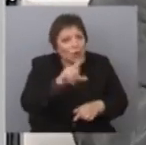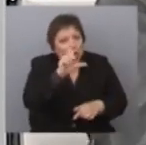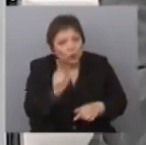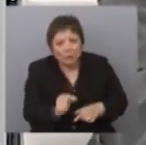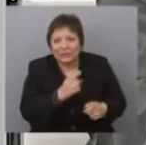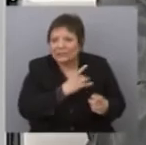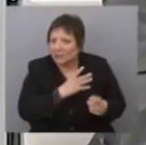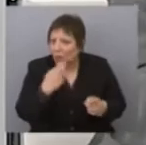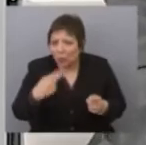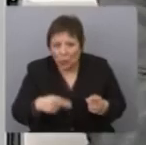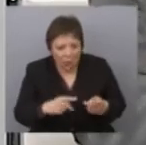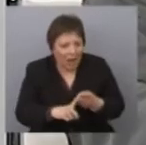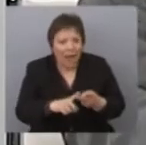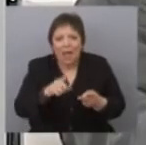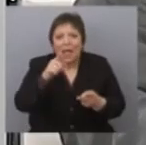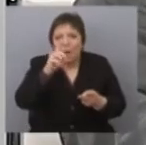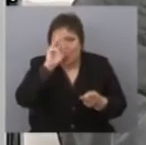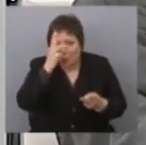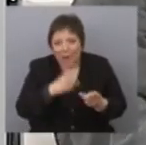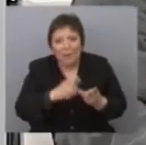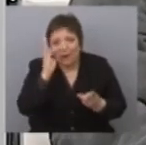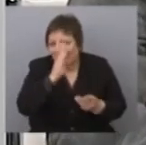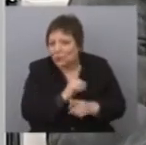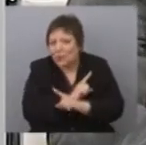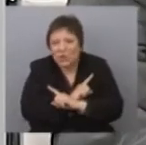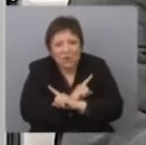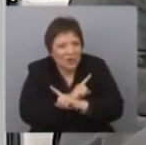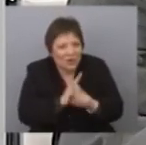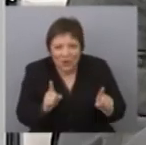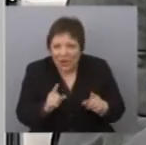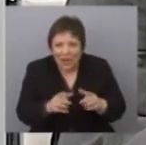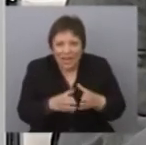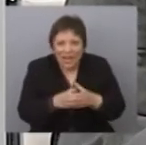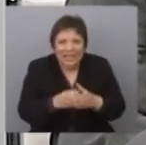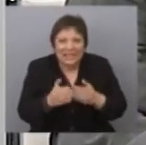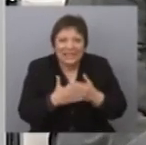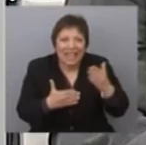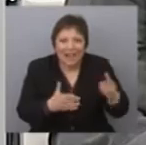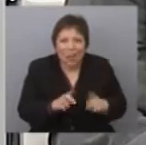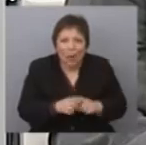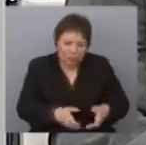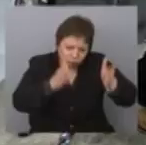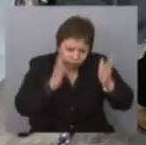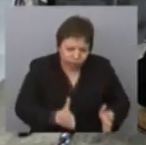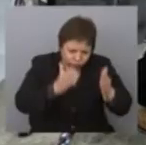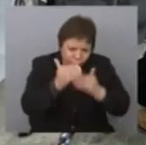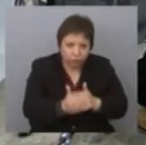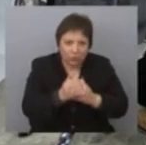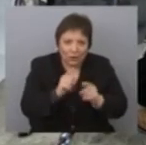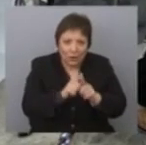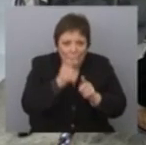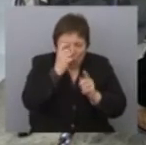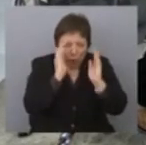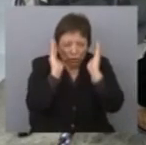bolivarianismo. En Chile, en Uruguay, en Brasil, no ha habido nada de radical en la izquierda. Lo digo con absoluta convicción